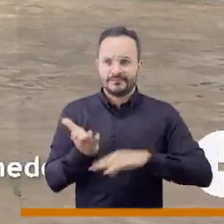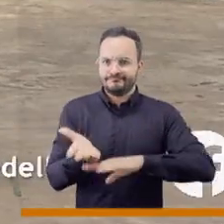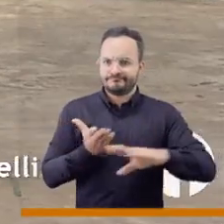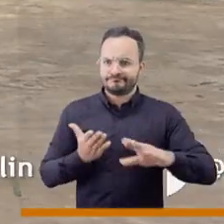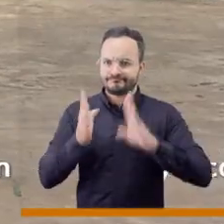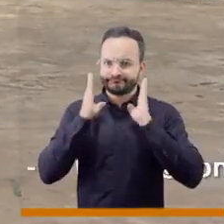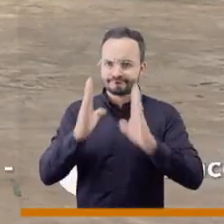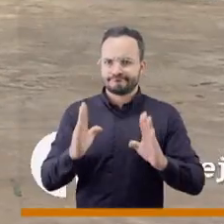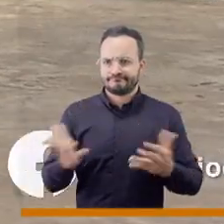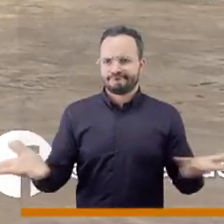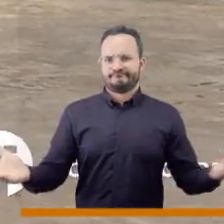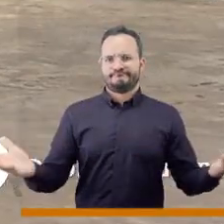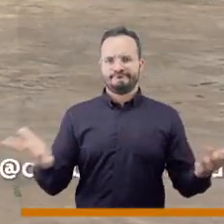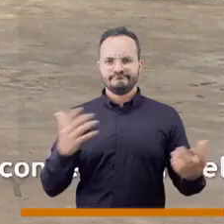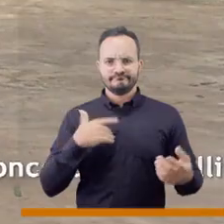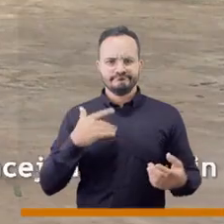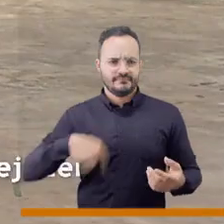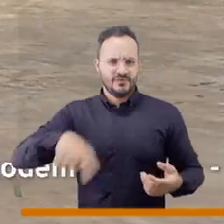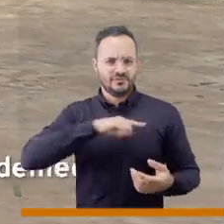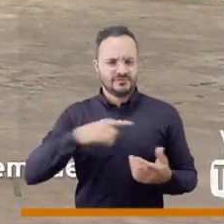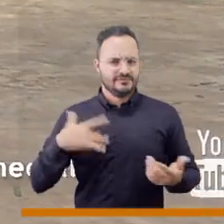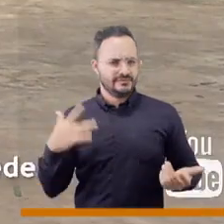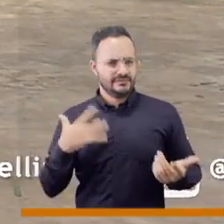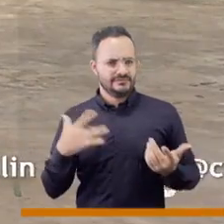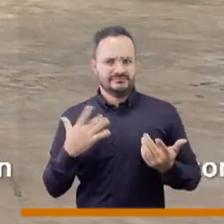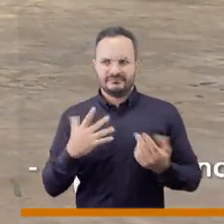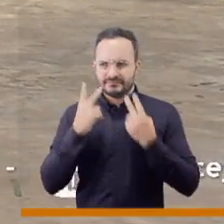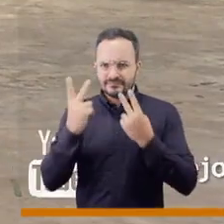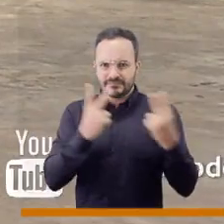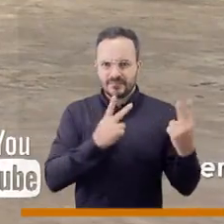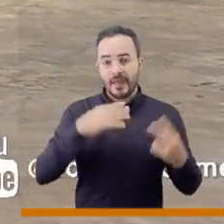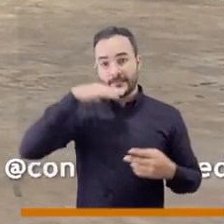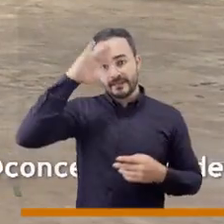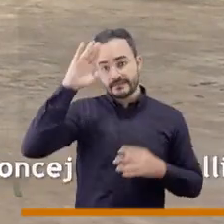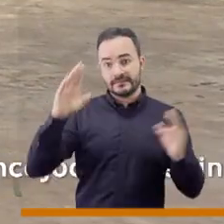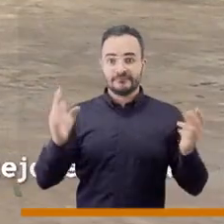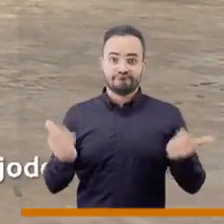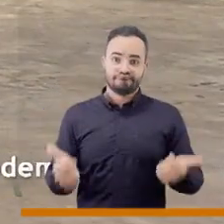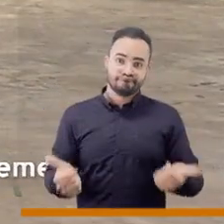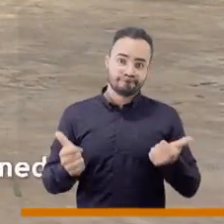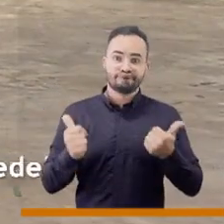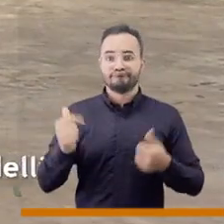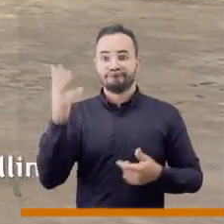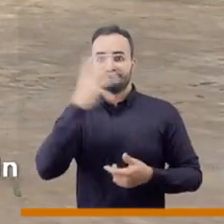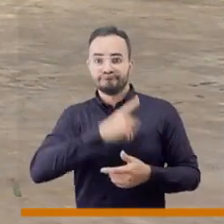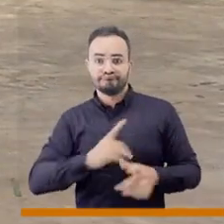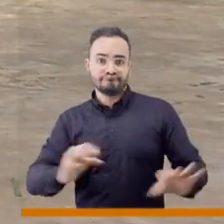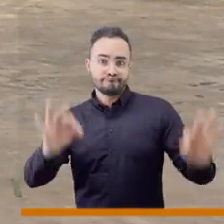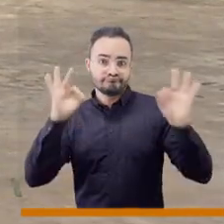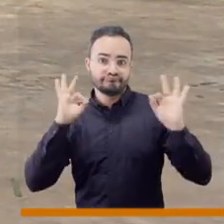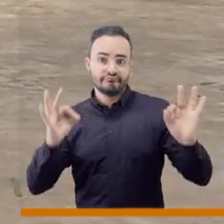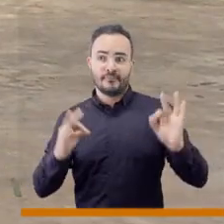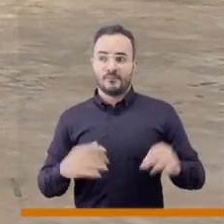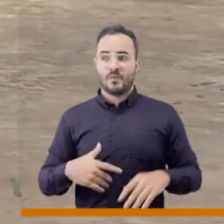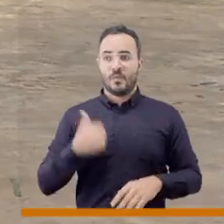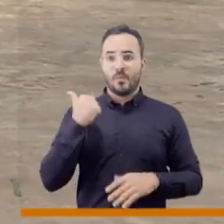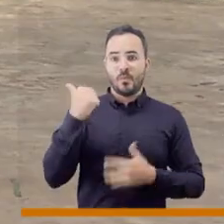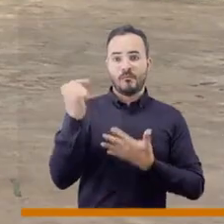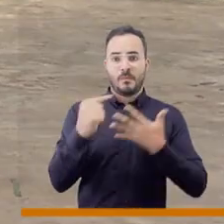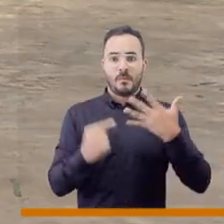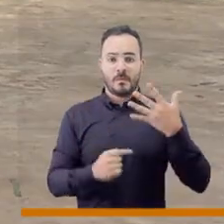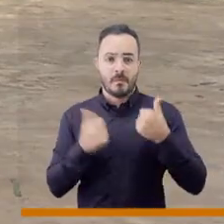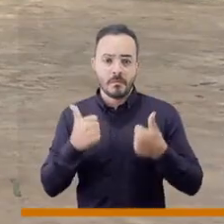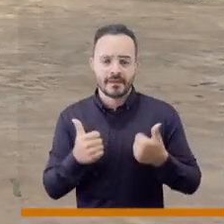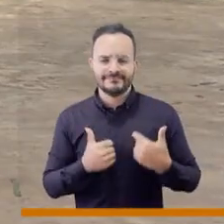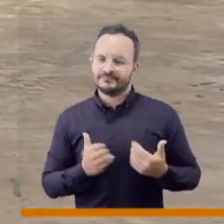lo exige la sociedad, Medellín exige. Nosotros nos sentimos inflados diciendo que esta es la tacita de té